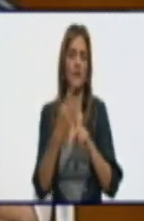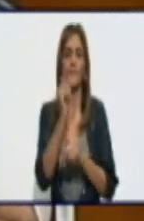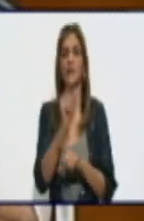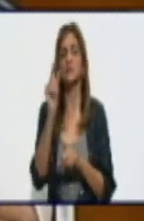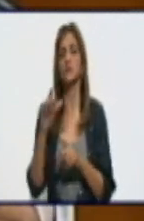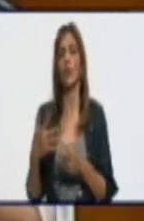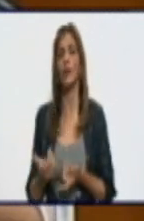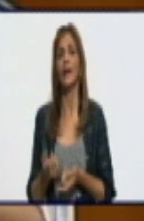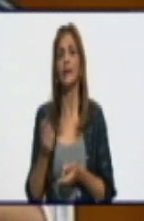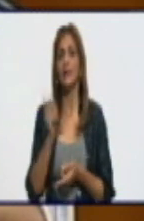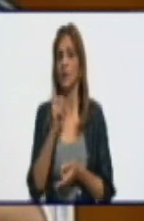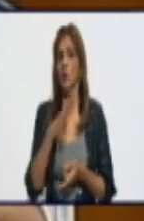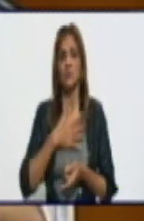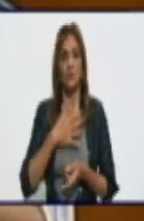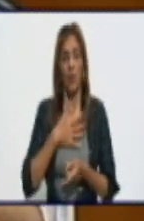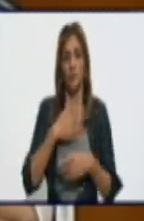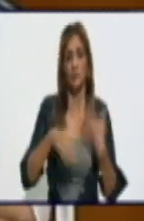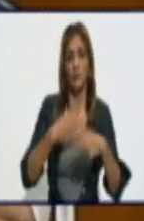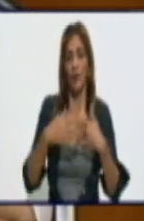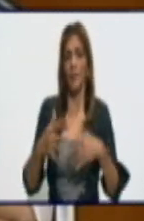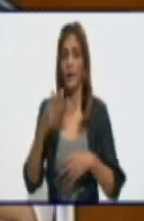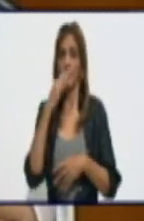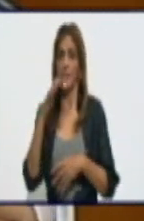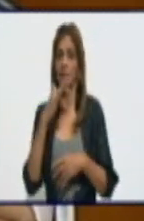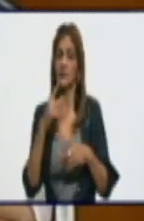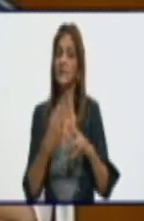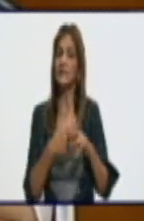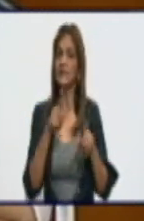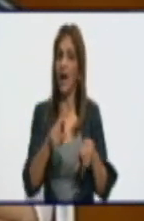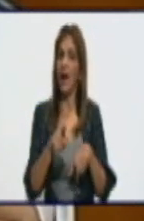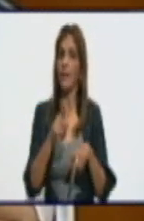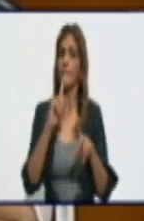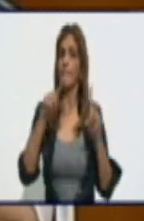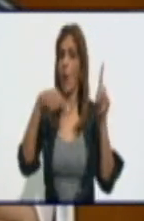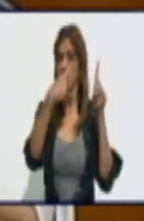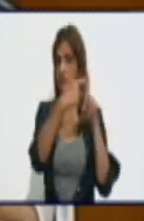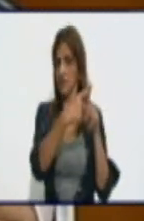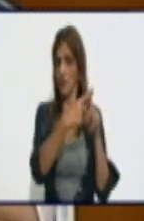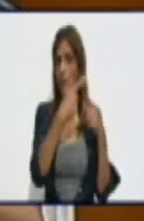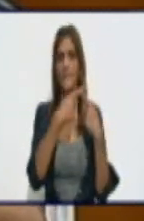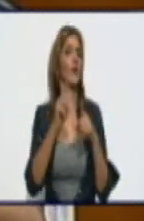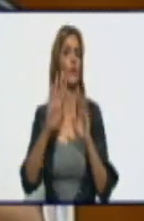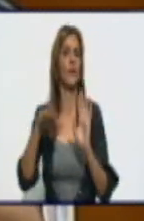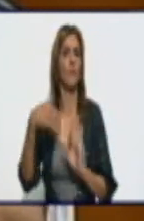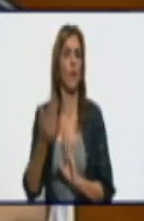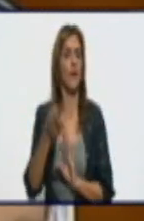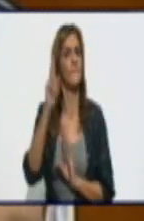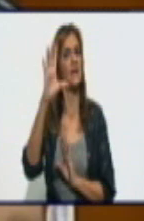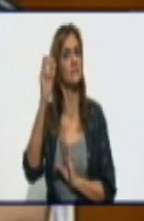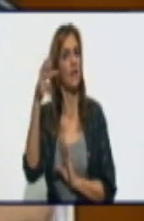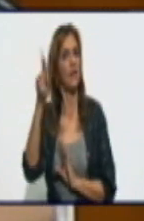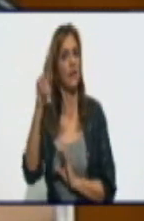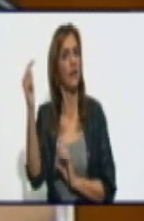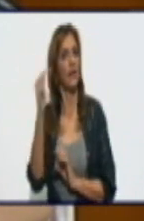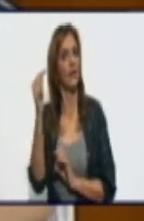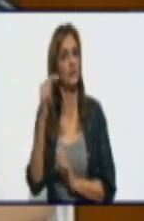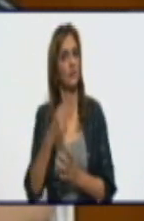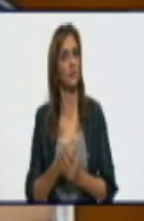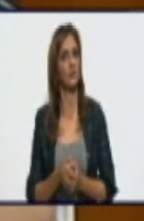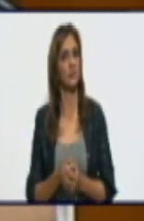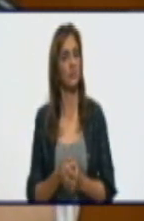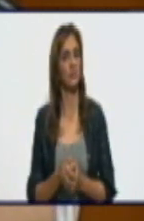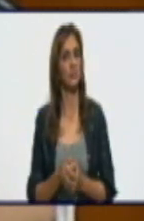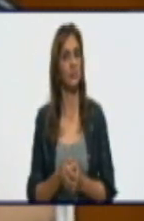alguna manifestación y se han hecho el test y da positivo, pero después al realizarse el PCR da negativo. En el caso de un test positivo,